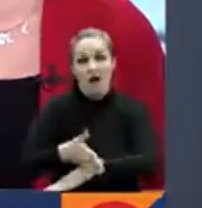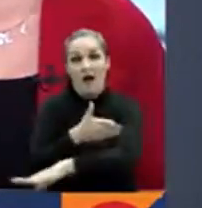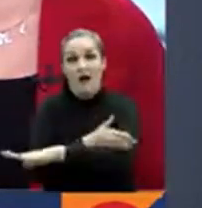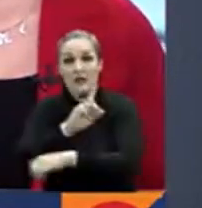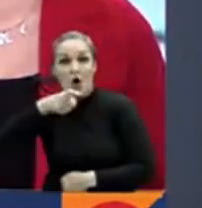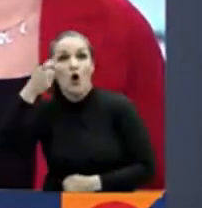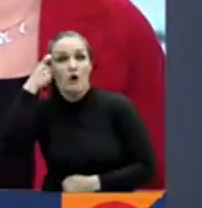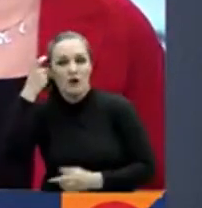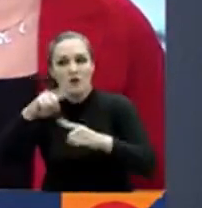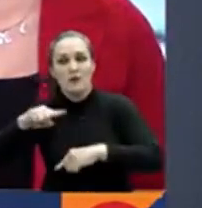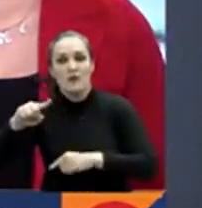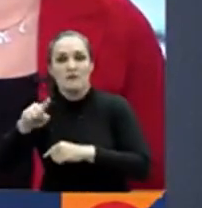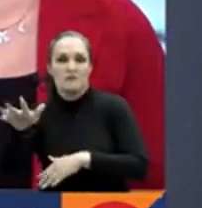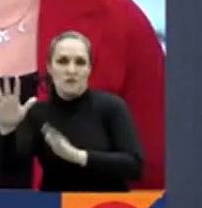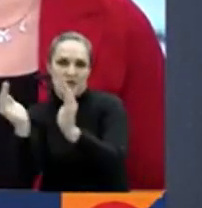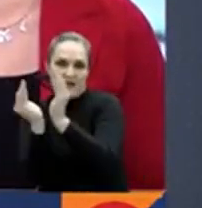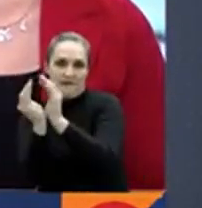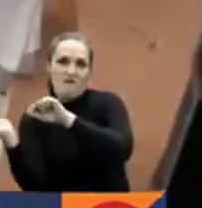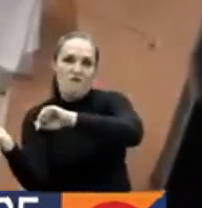solicitud del presidente Gustavo Petro.